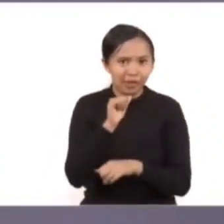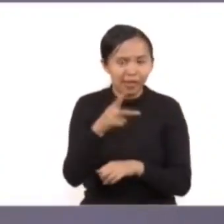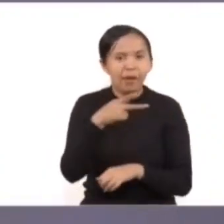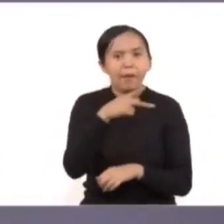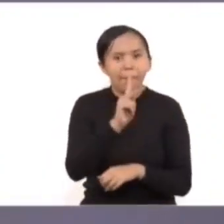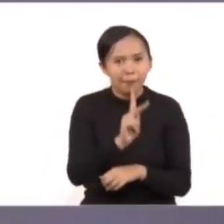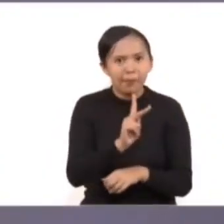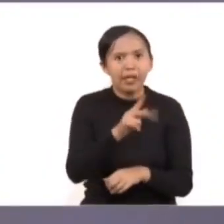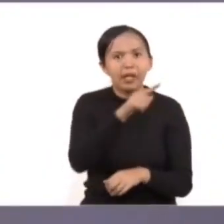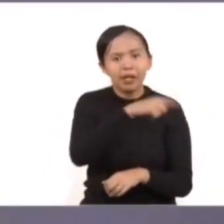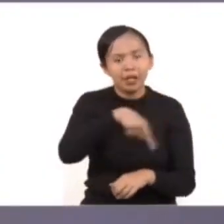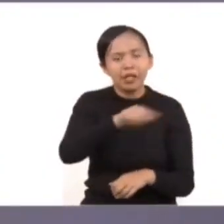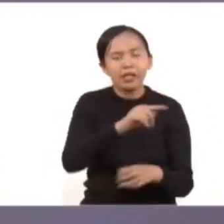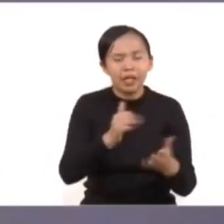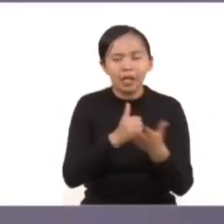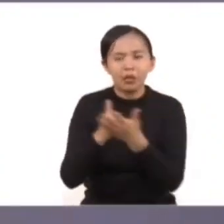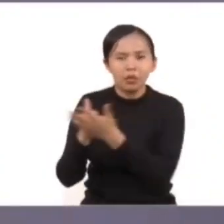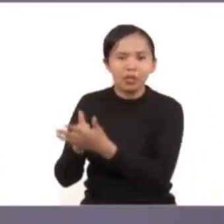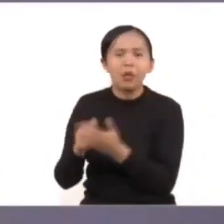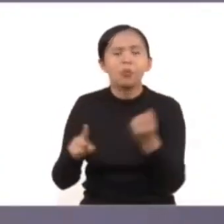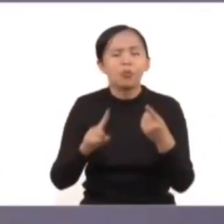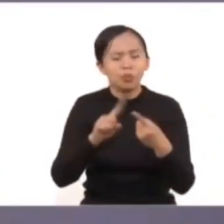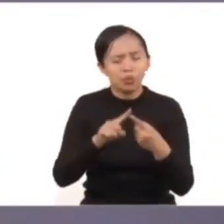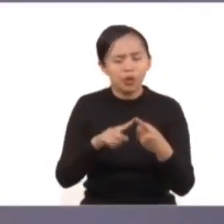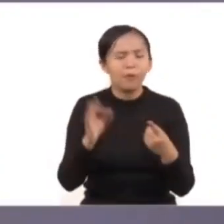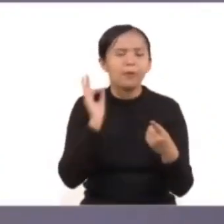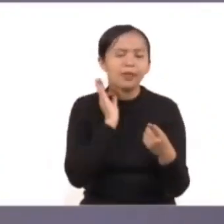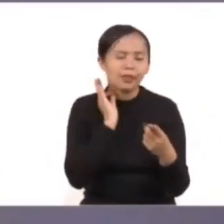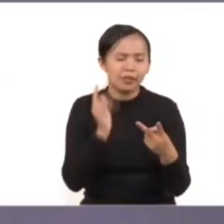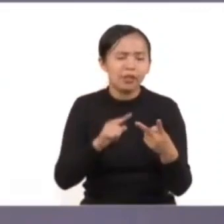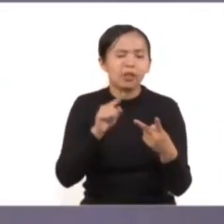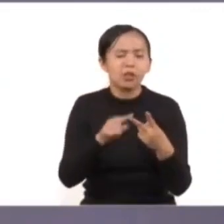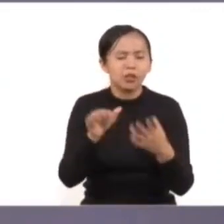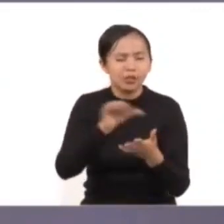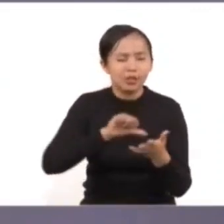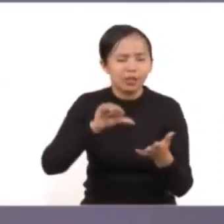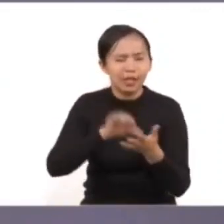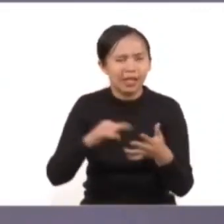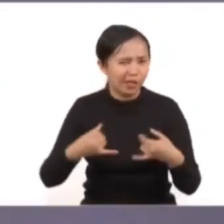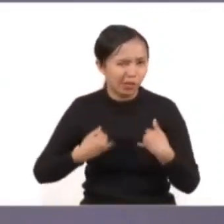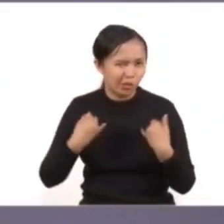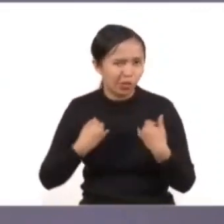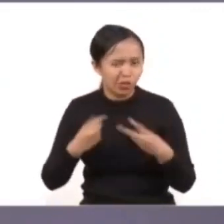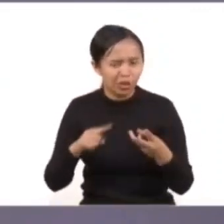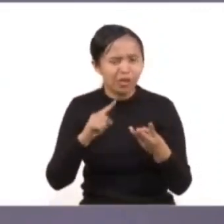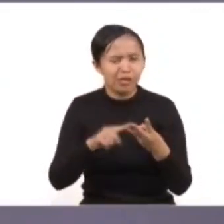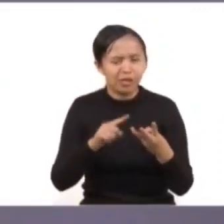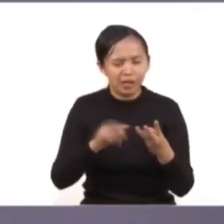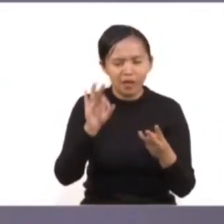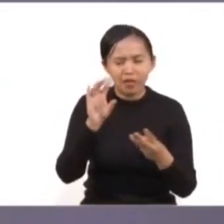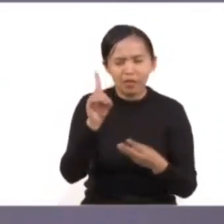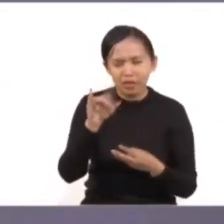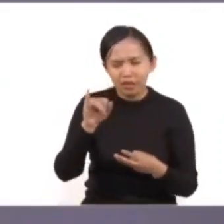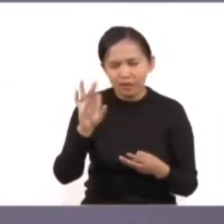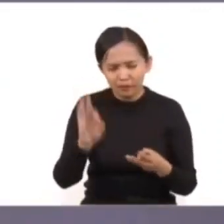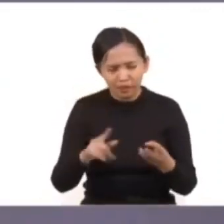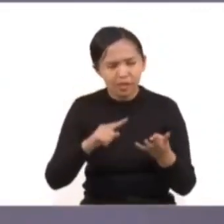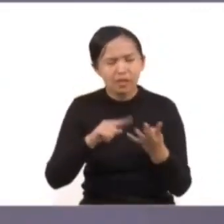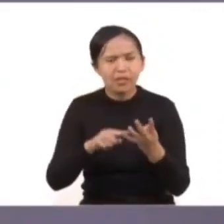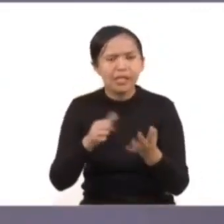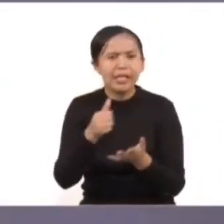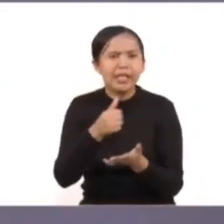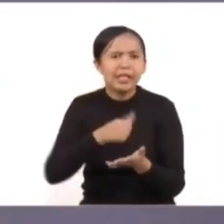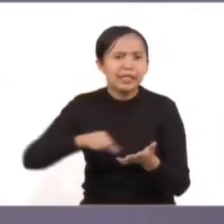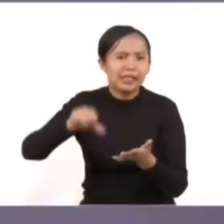a combatir esta problemática, las fiscalías, los centros de integración juvenil, los DIF, los centros de salud para